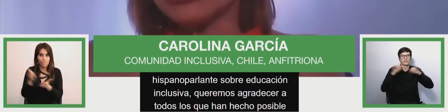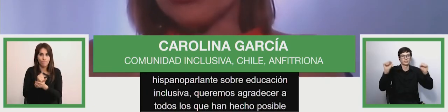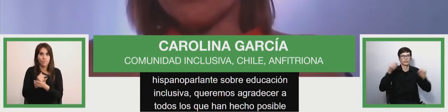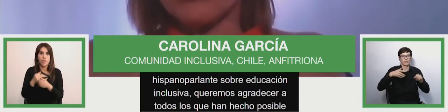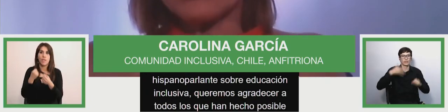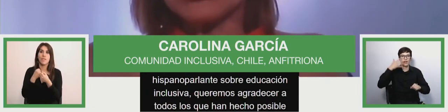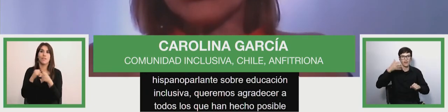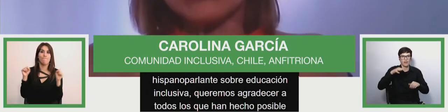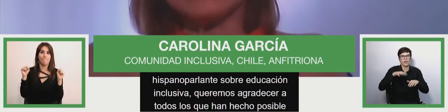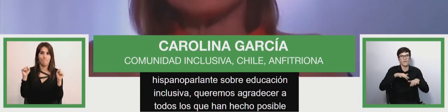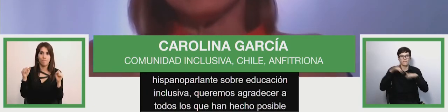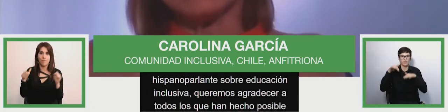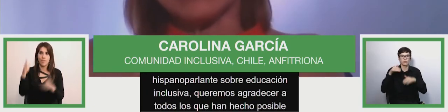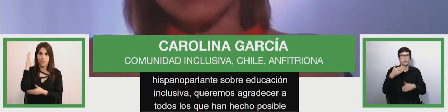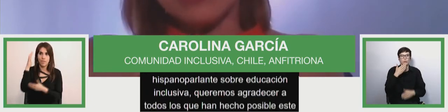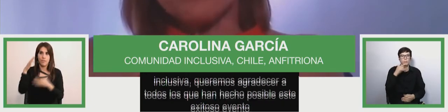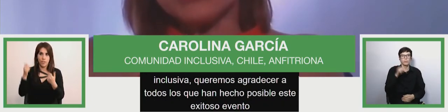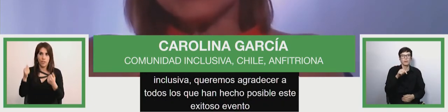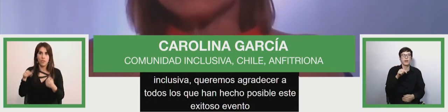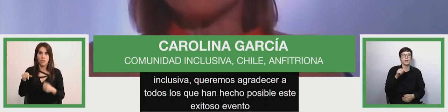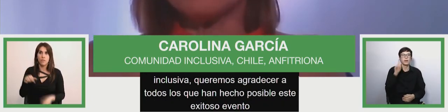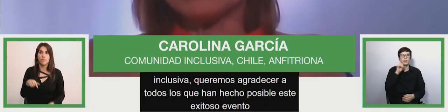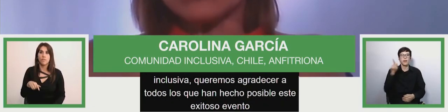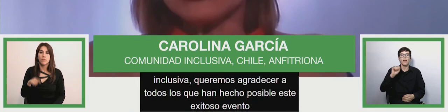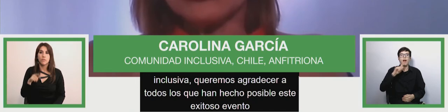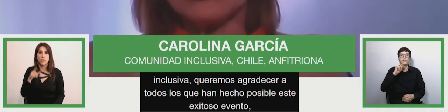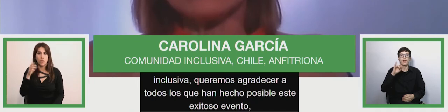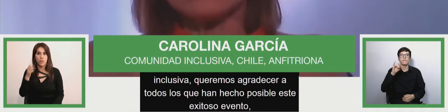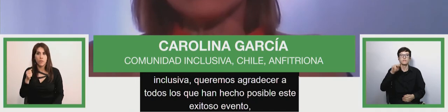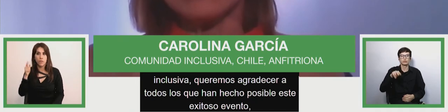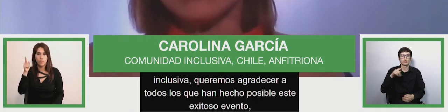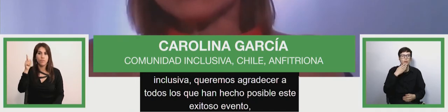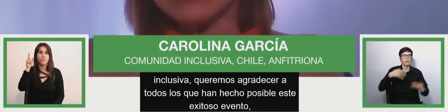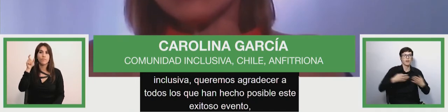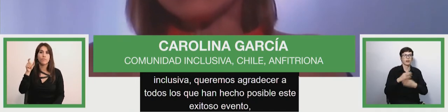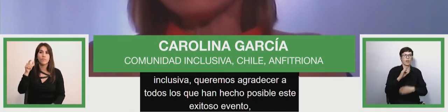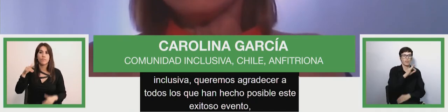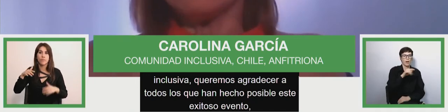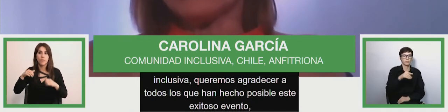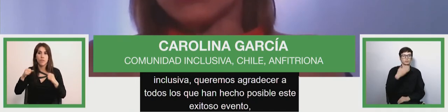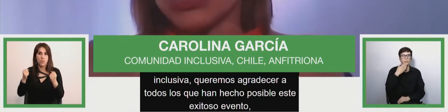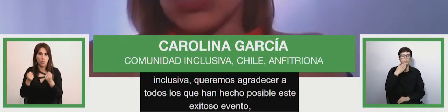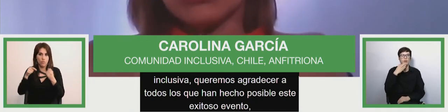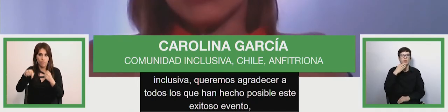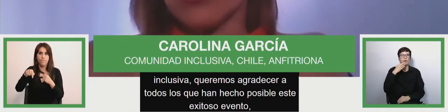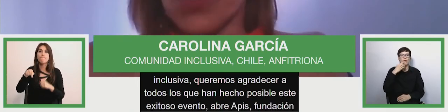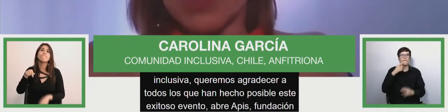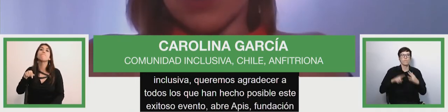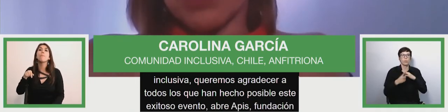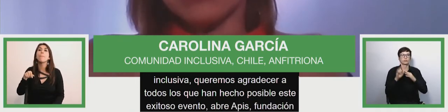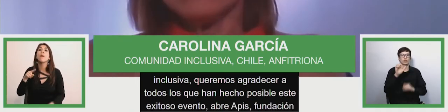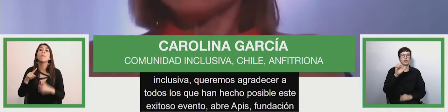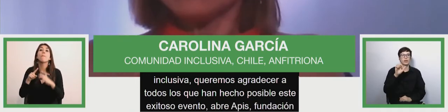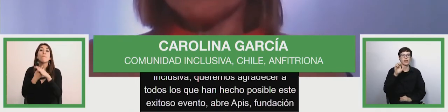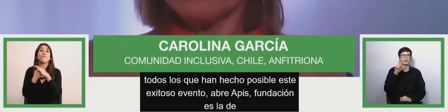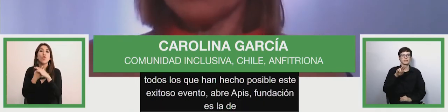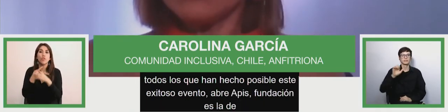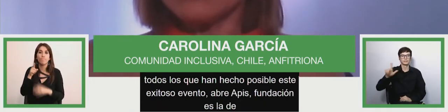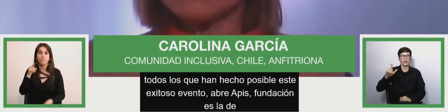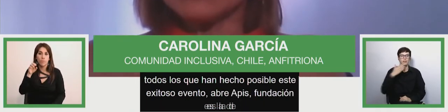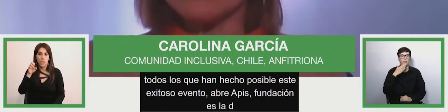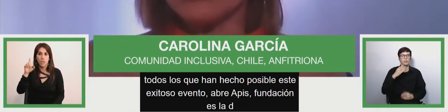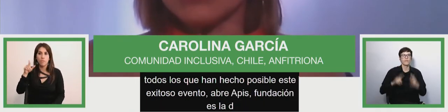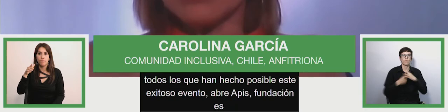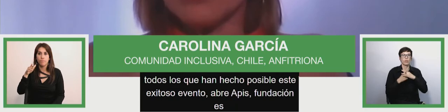Visión Producciones Redapis Fundación ESLE y Fundación Descúbreme también